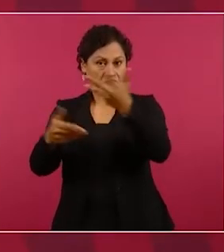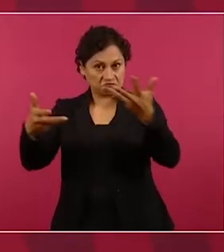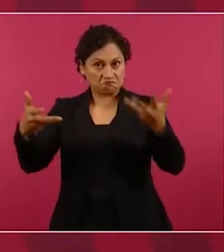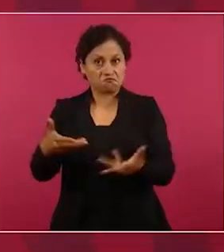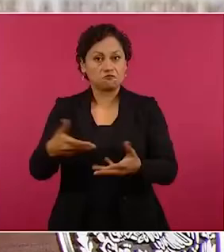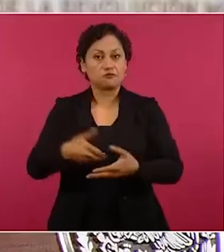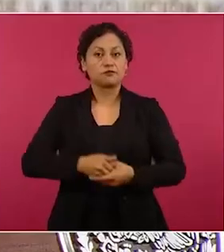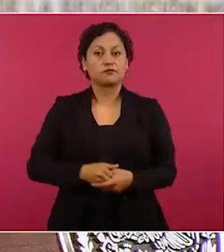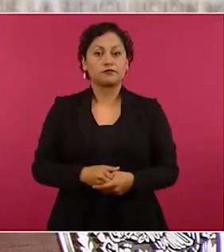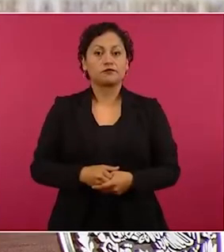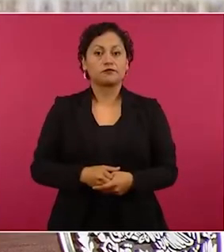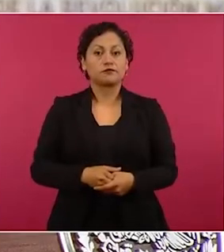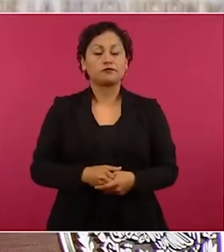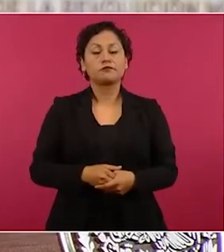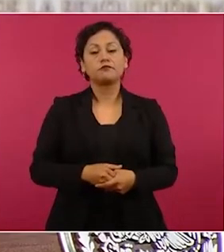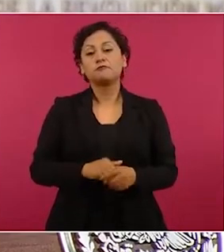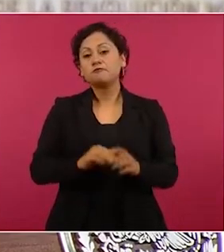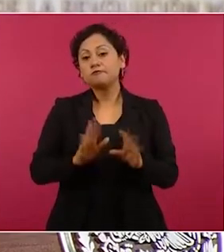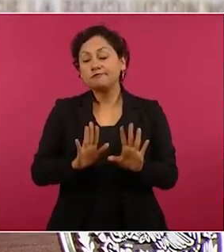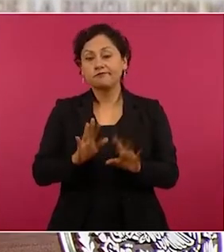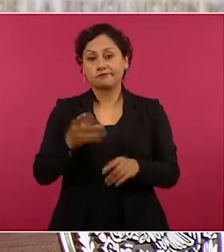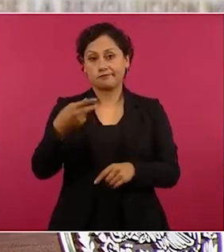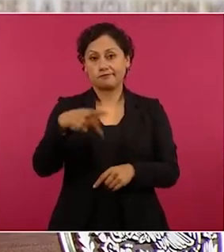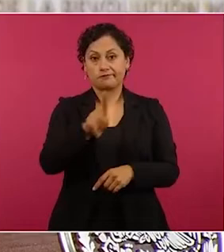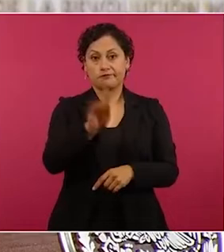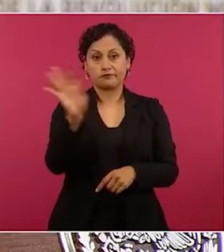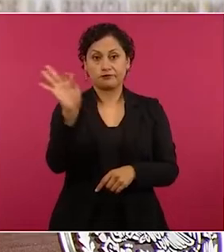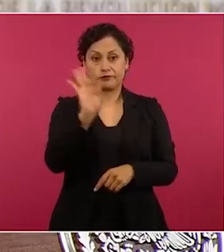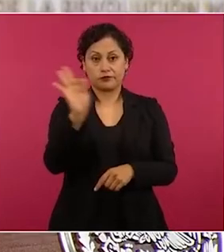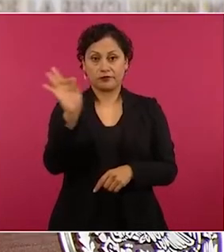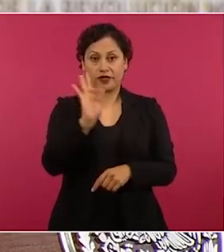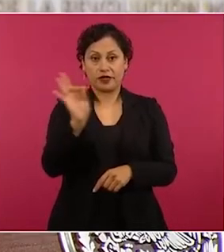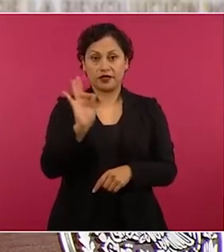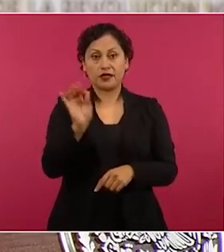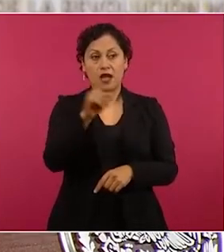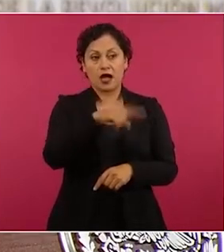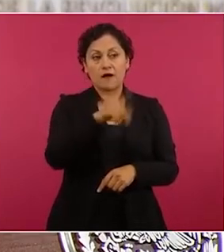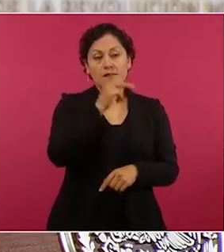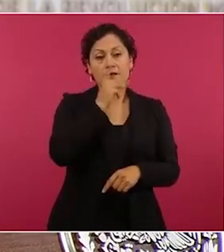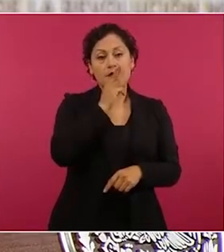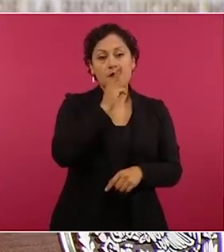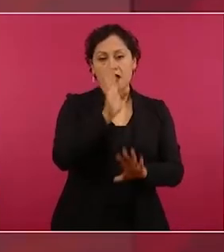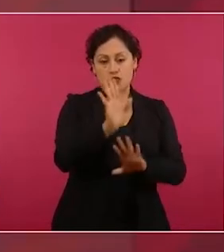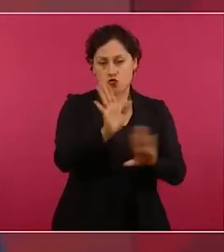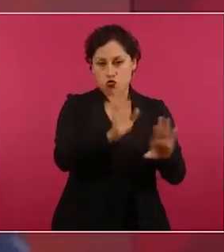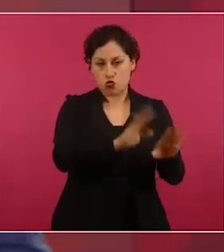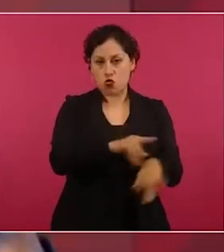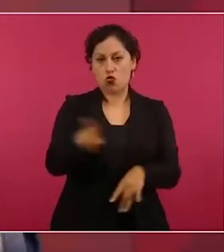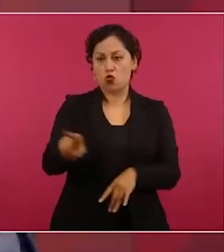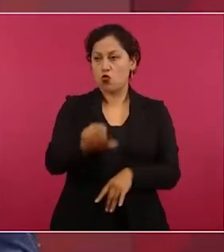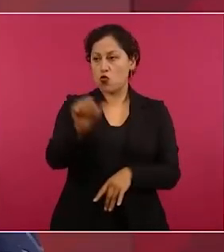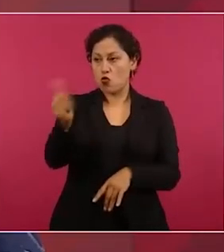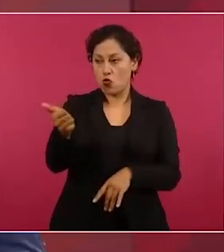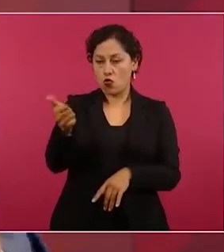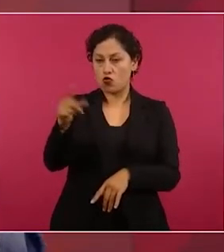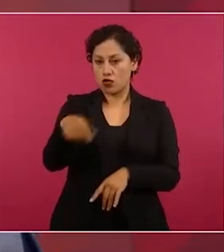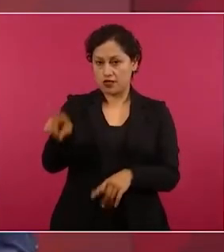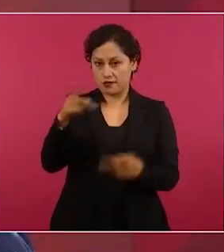Nada más que a lo mejor pensaron, no los padres, sino los que